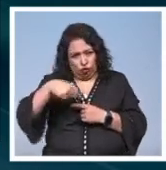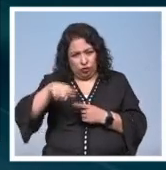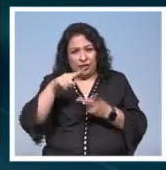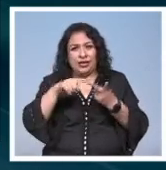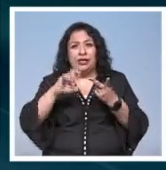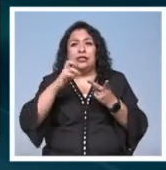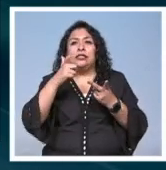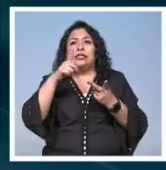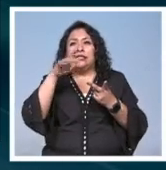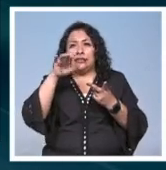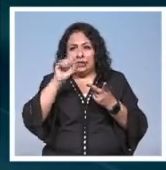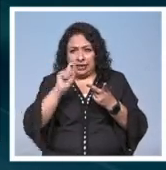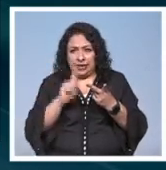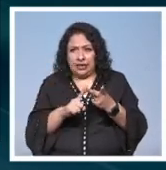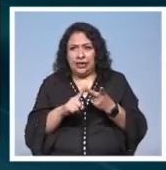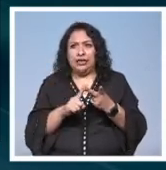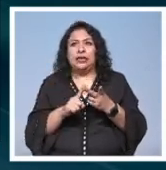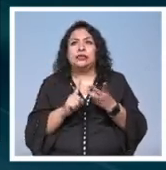chilenas también